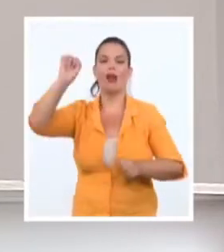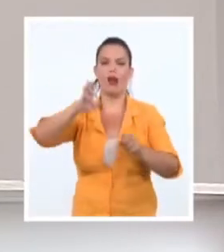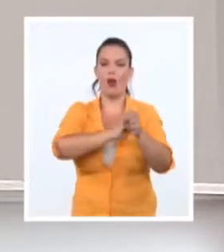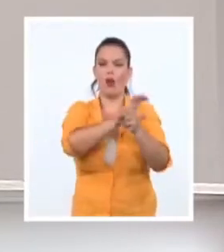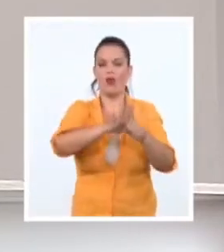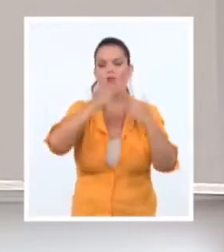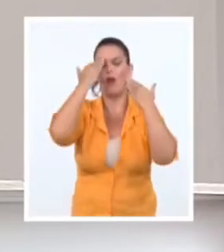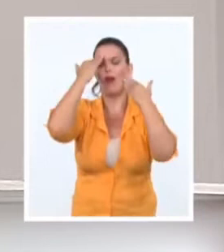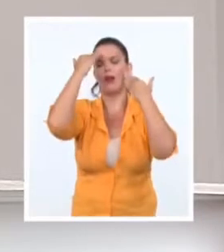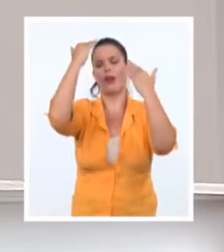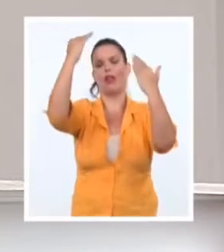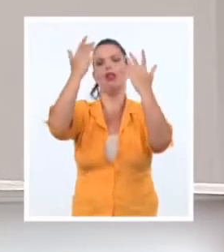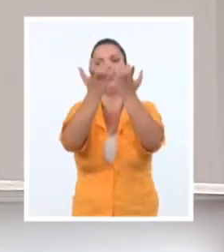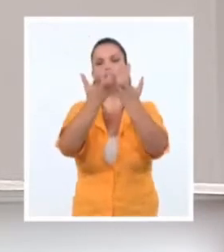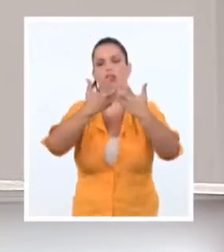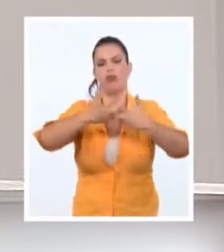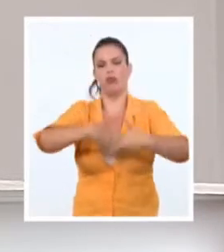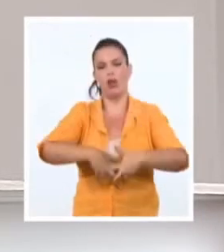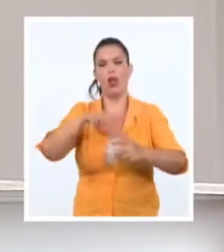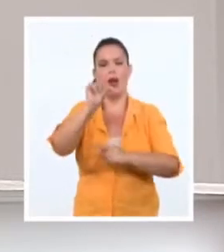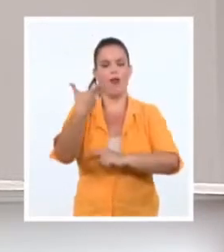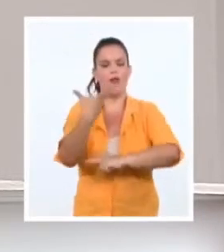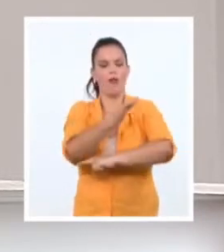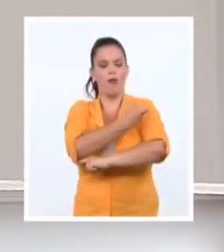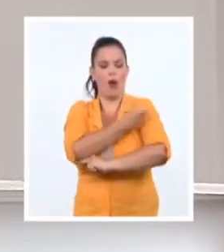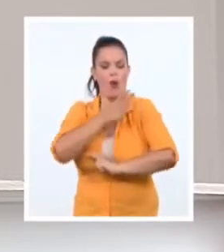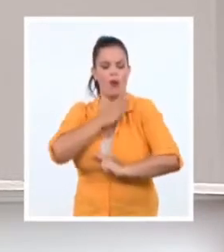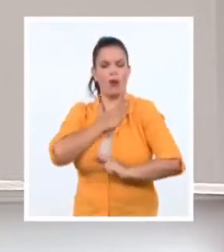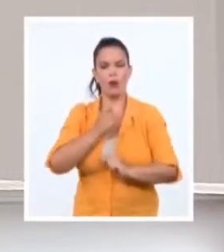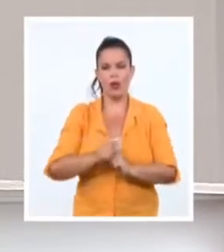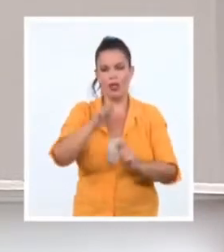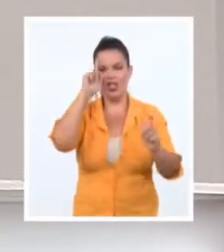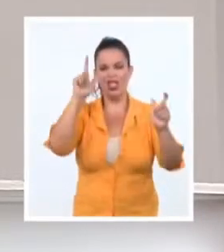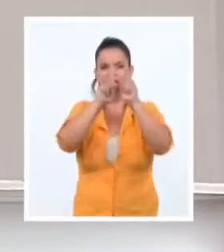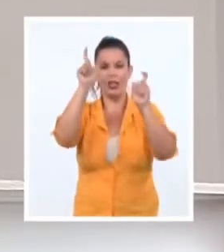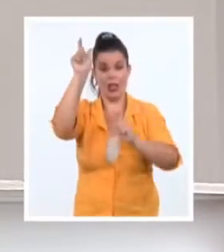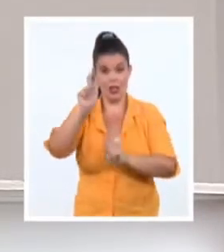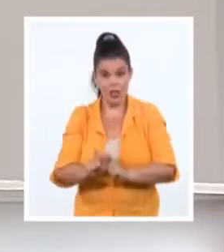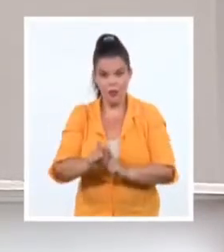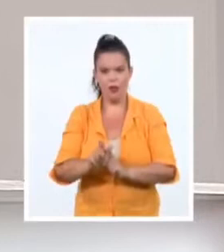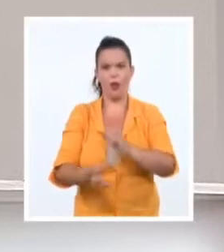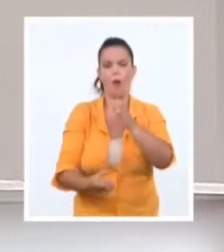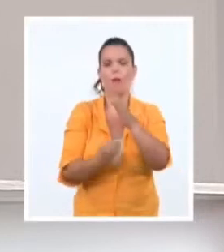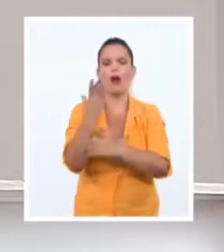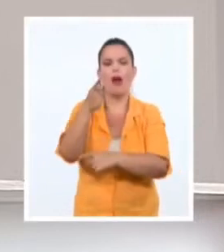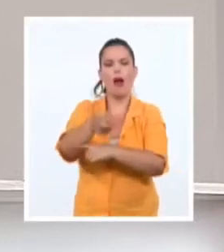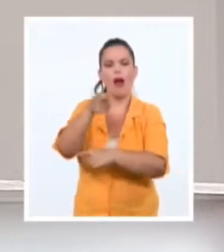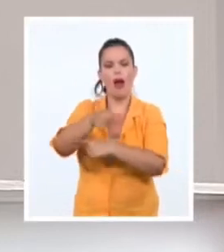a vacunas propias creadas con el ingenio de científicos formados en revolución.